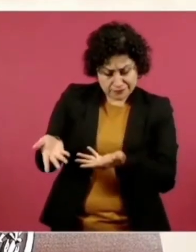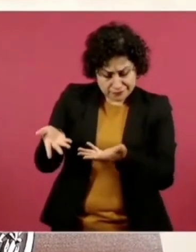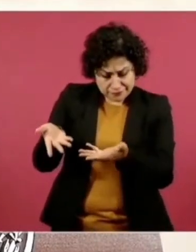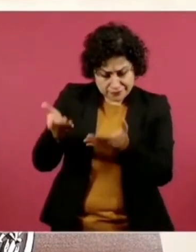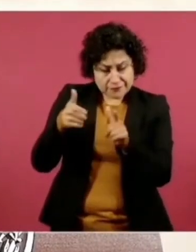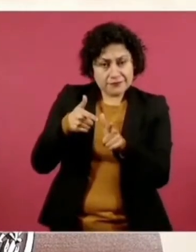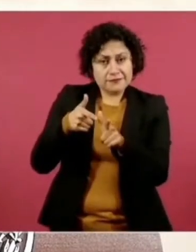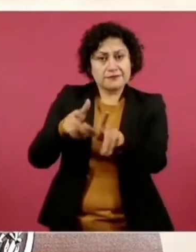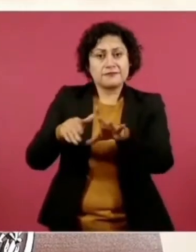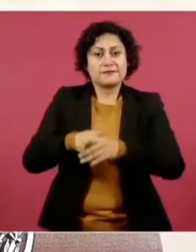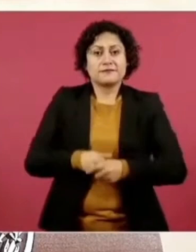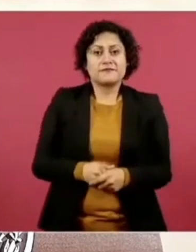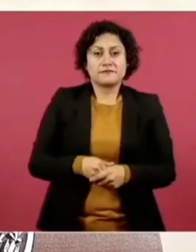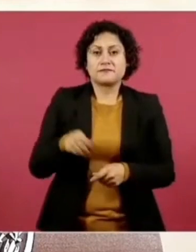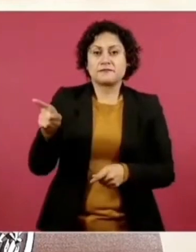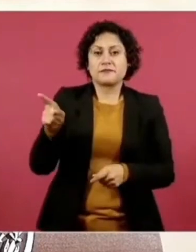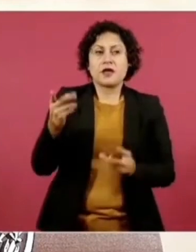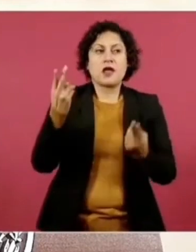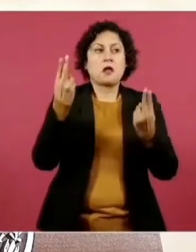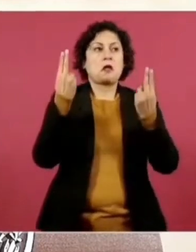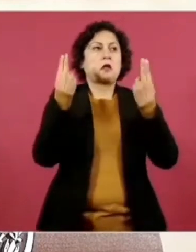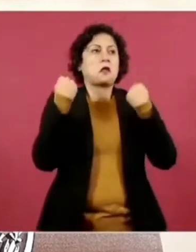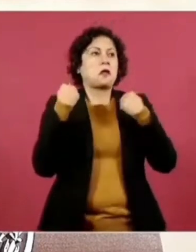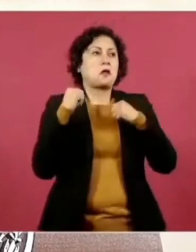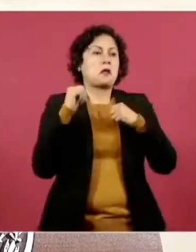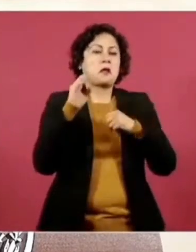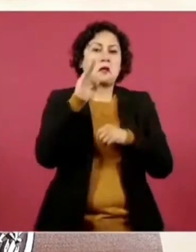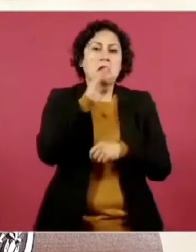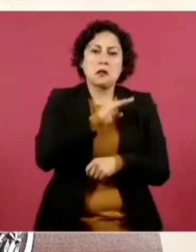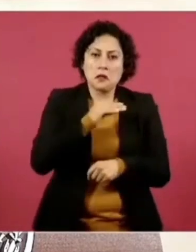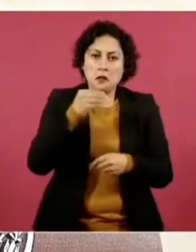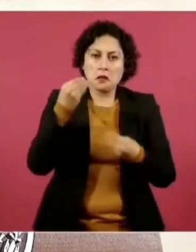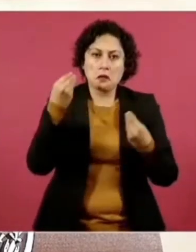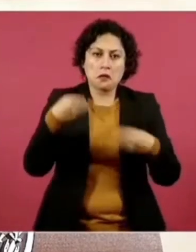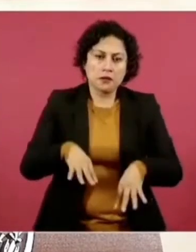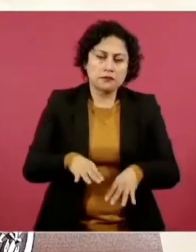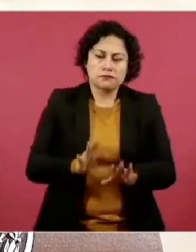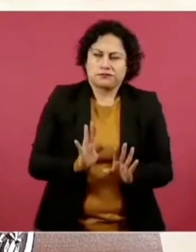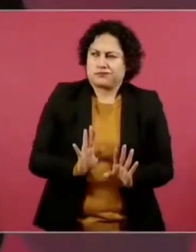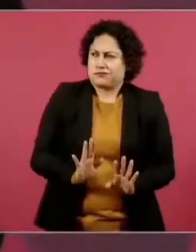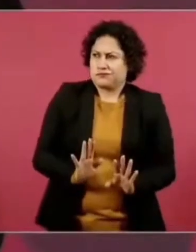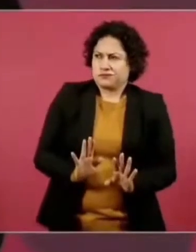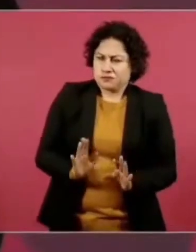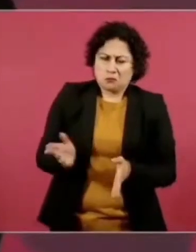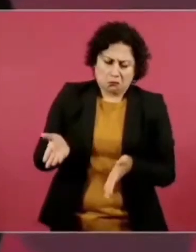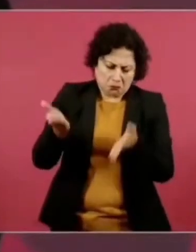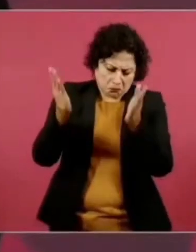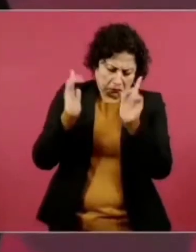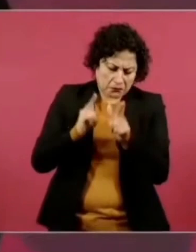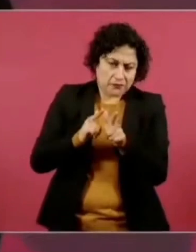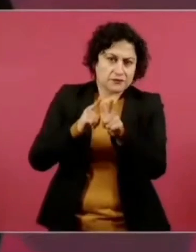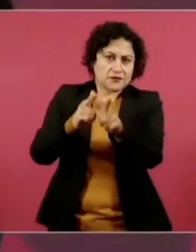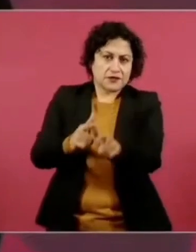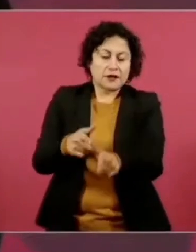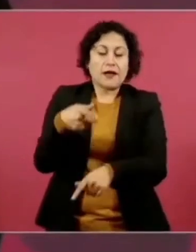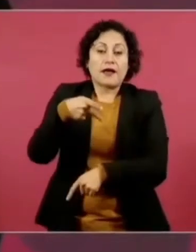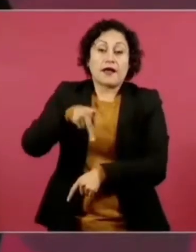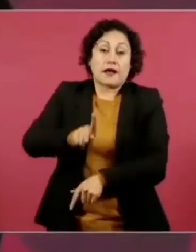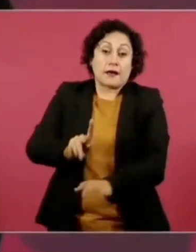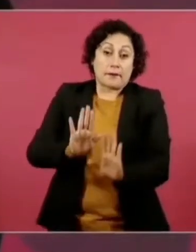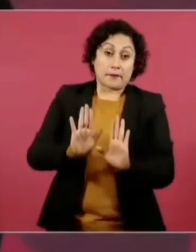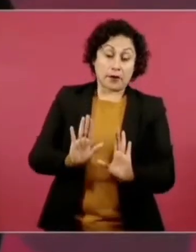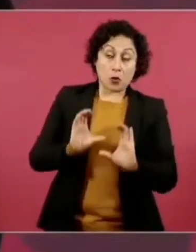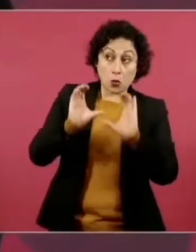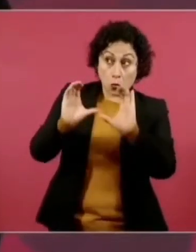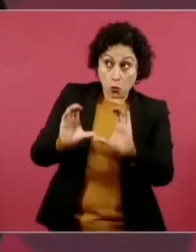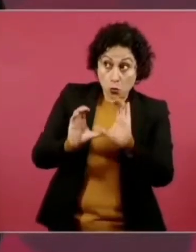que no se animen, nada más que no insulten, que ya